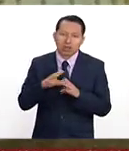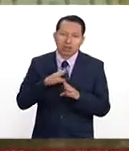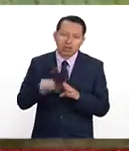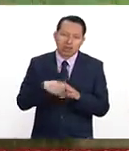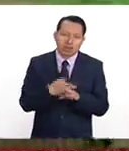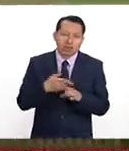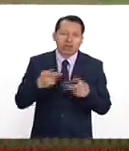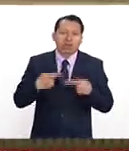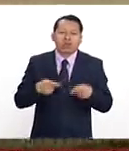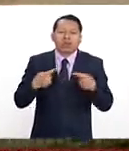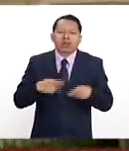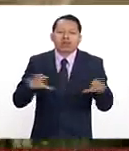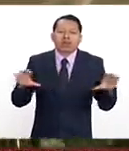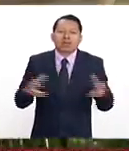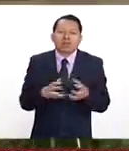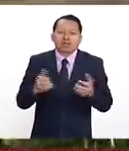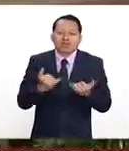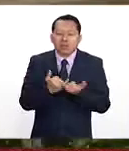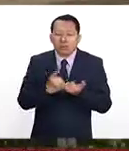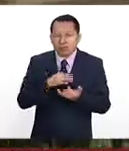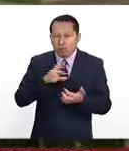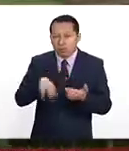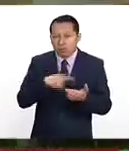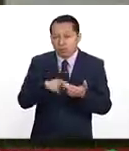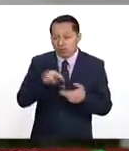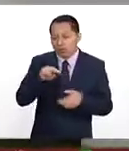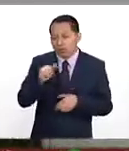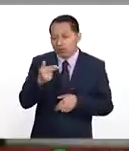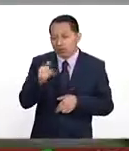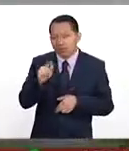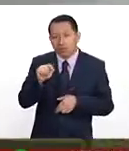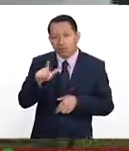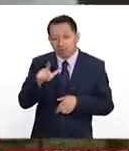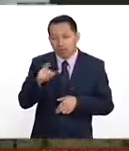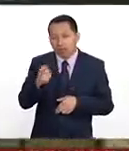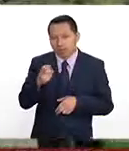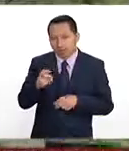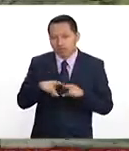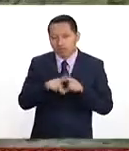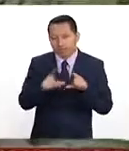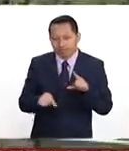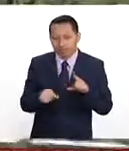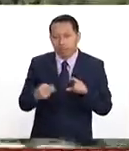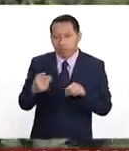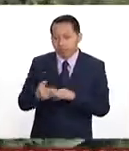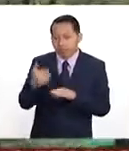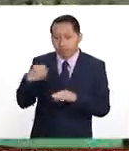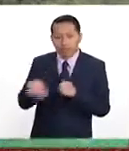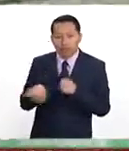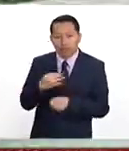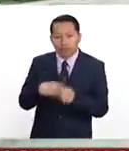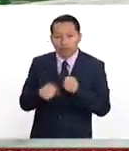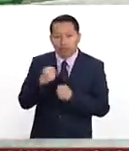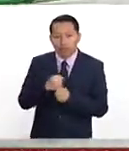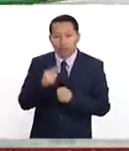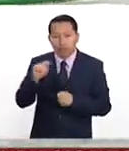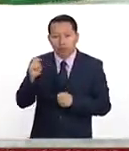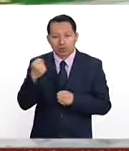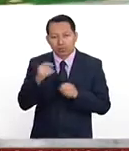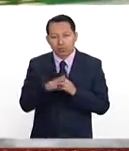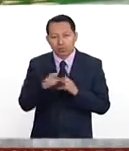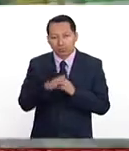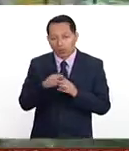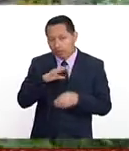vida comunitaria de la región náhuatl del país. Decirte que hace 14 años este tecnológico